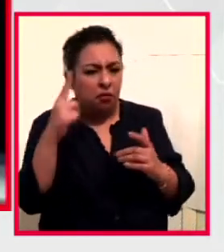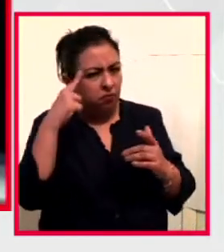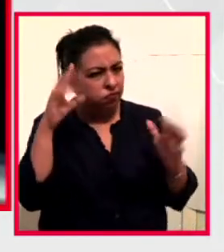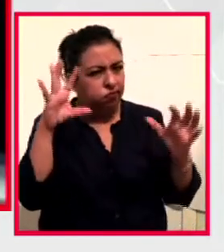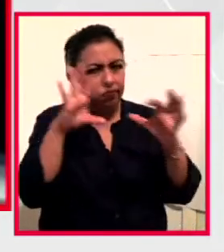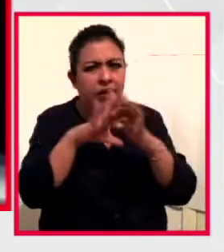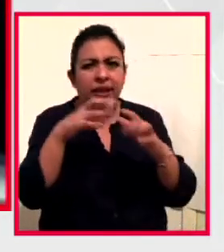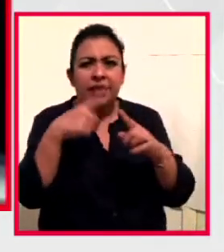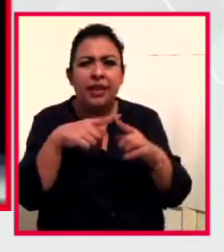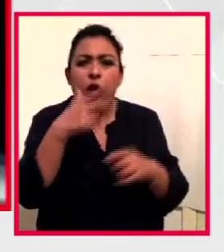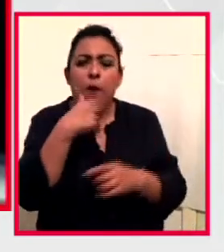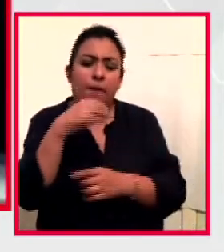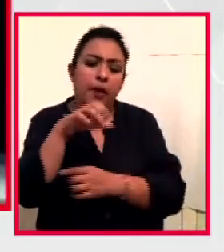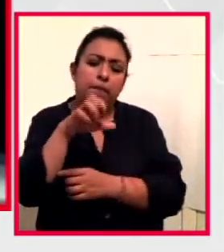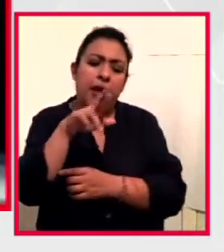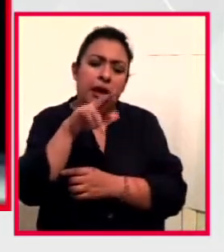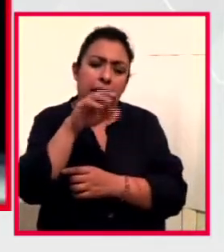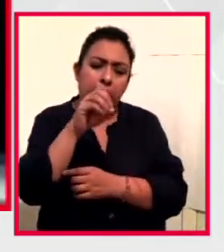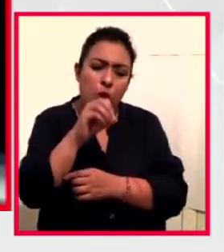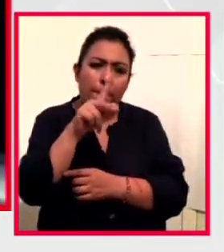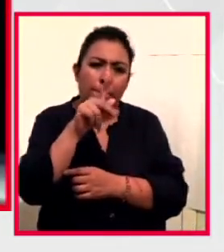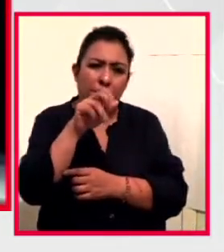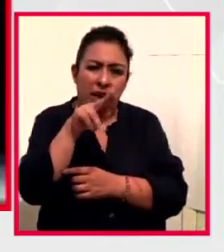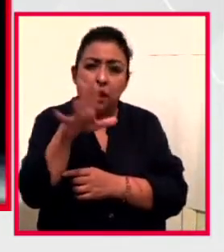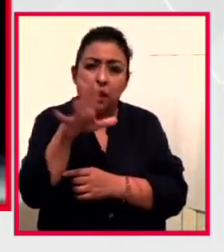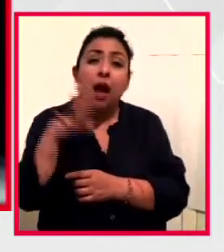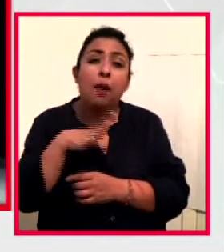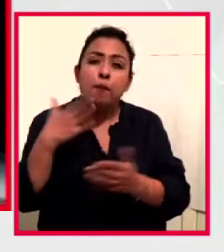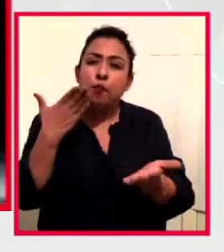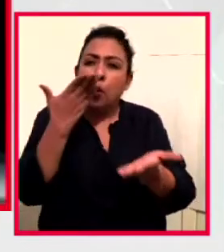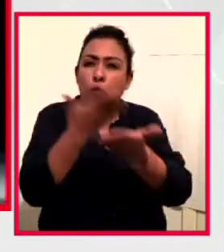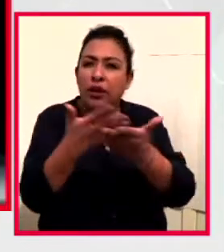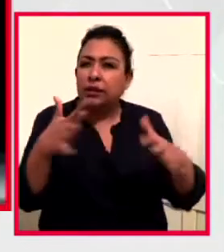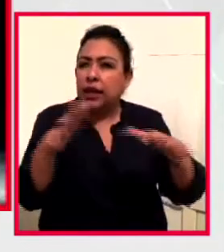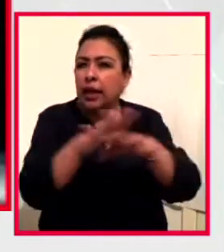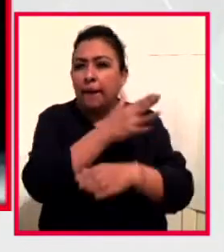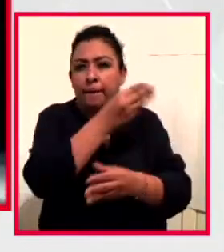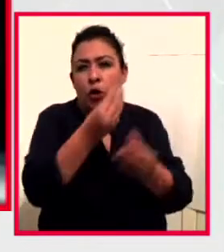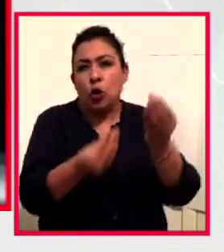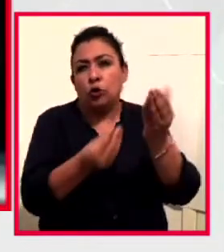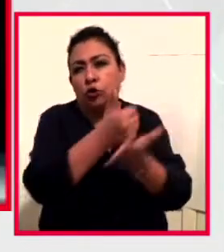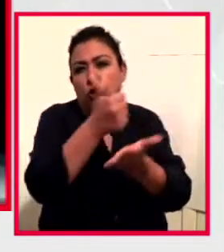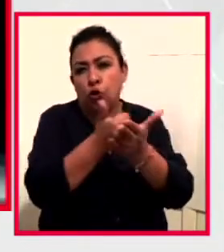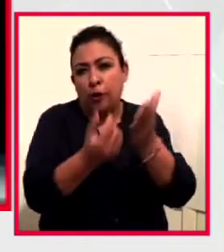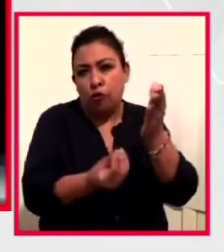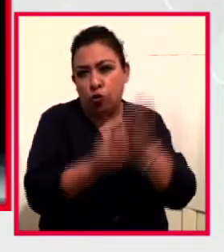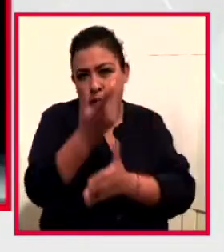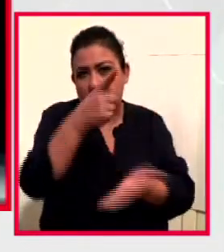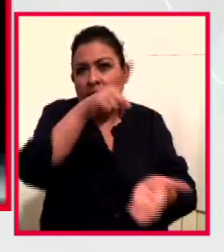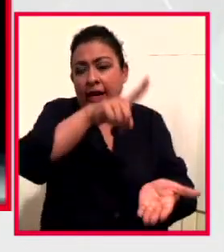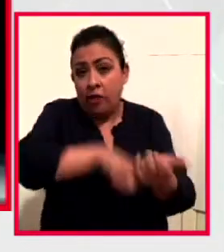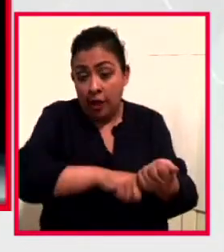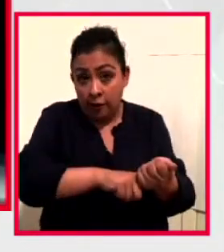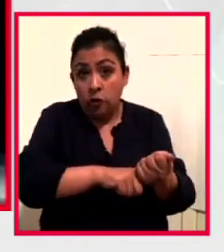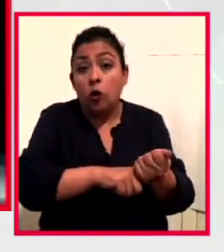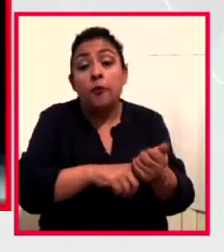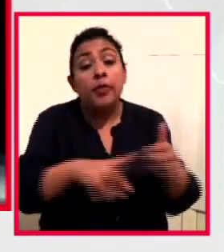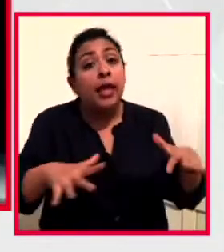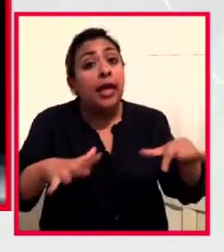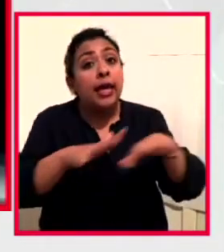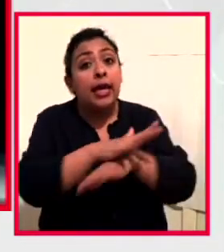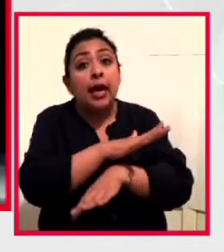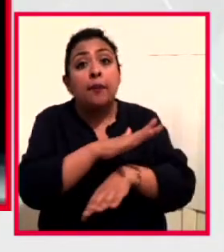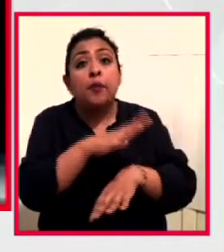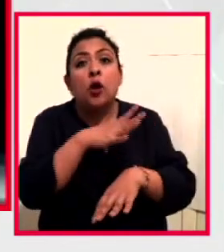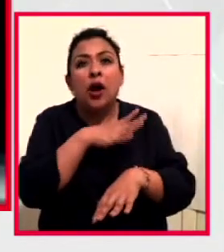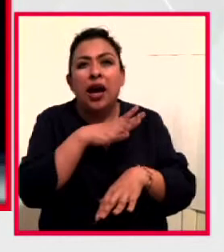Mario Pani, que proponía cambiar con una nueva ciudad, dentro de la ciudad, que sustituyera la herradura de